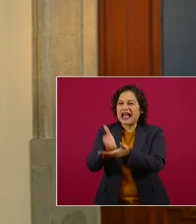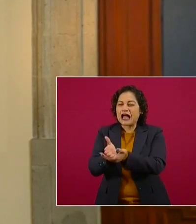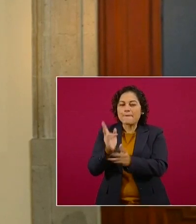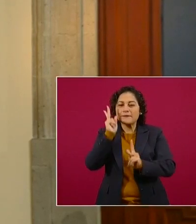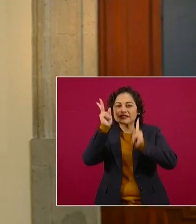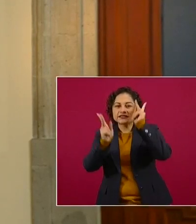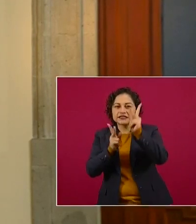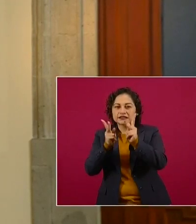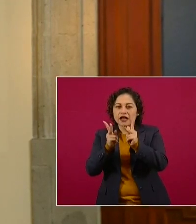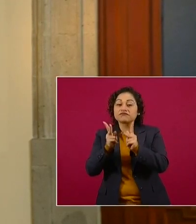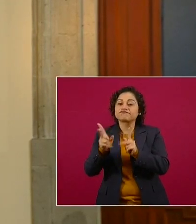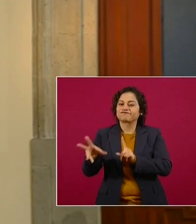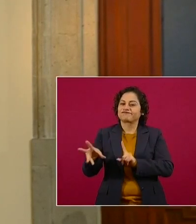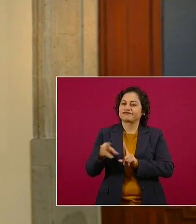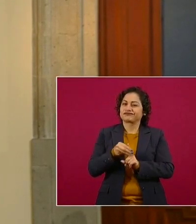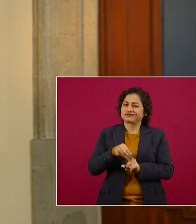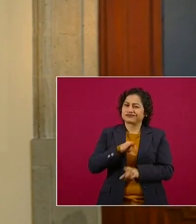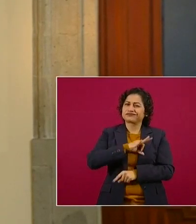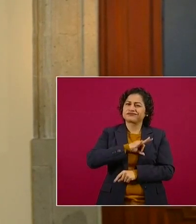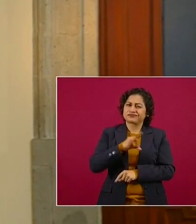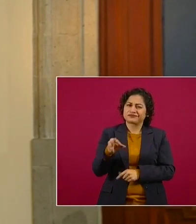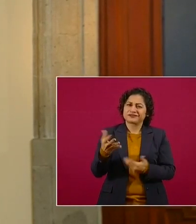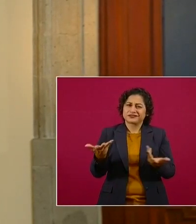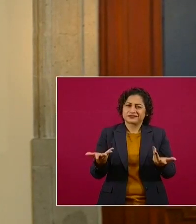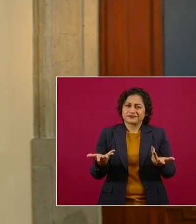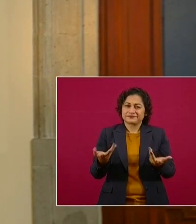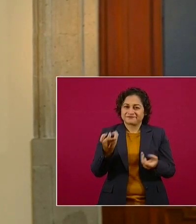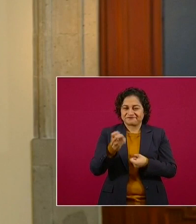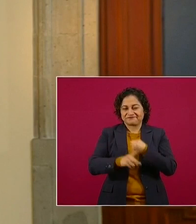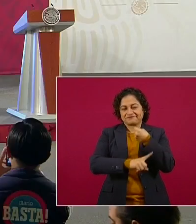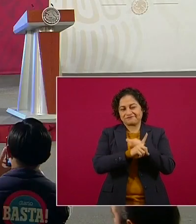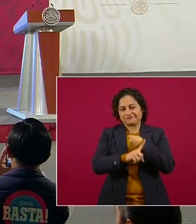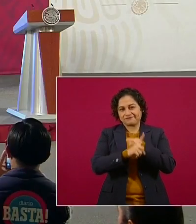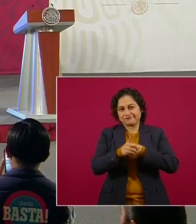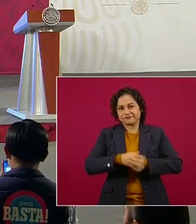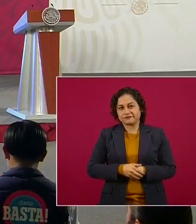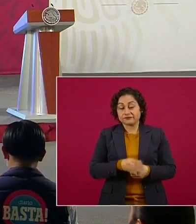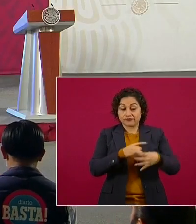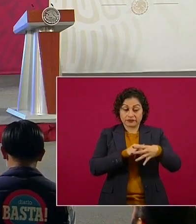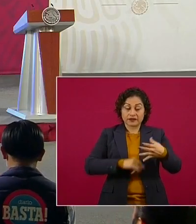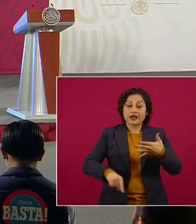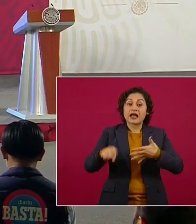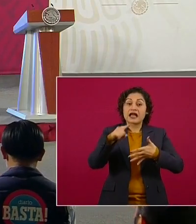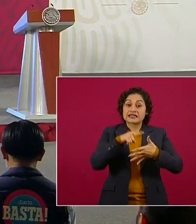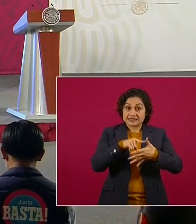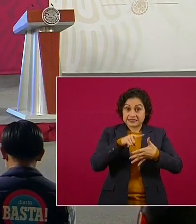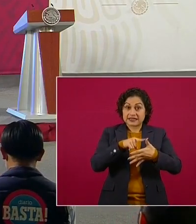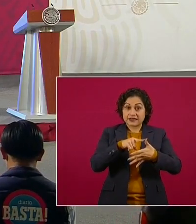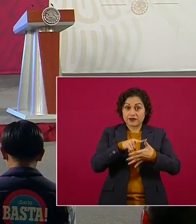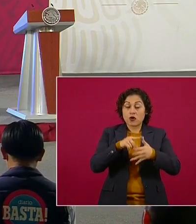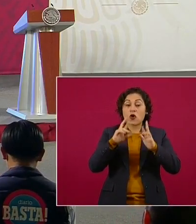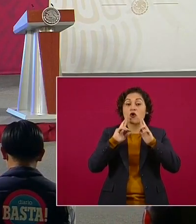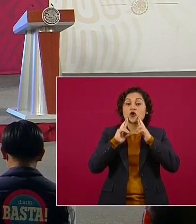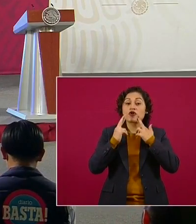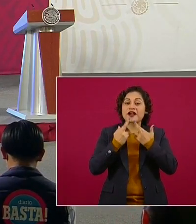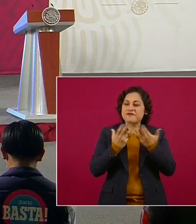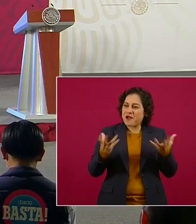Cinco, no hagamos fiestas ni reuniones con familiares o amigos,